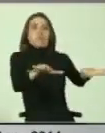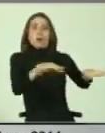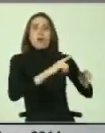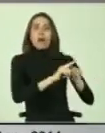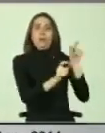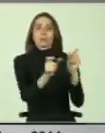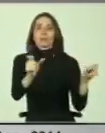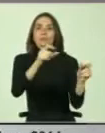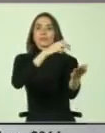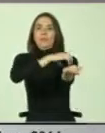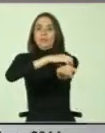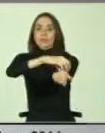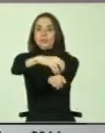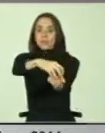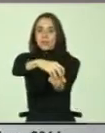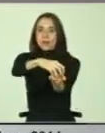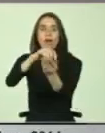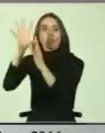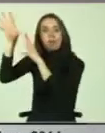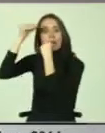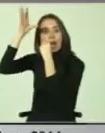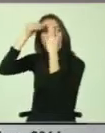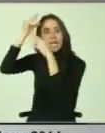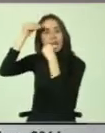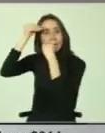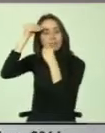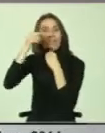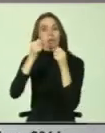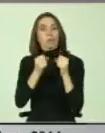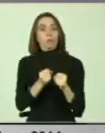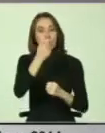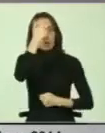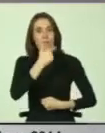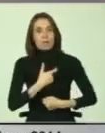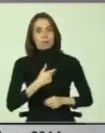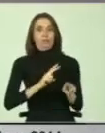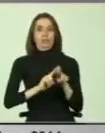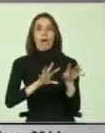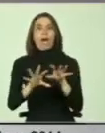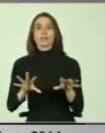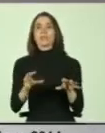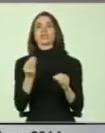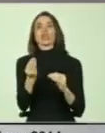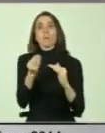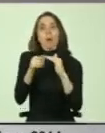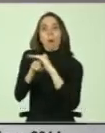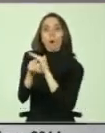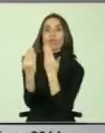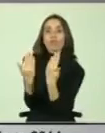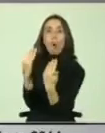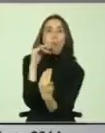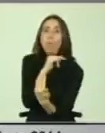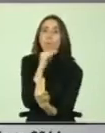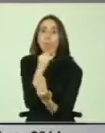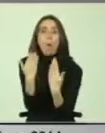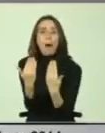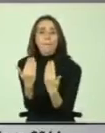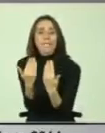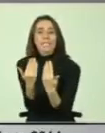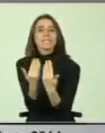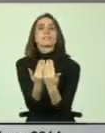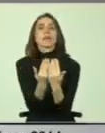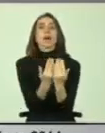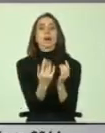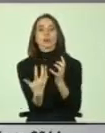El objetivo de la capacitación es el desarrollo de la capacidad de implementación en las intervenciones de urgencia y emergencia de medidas